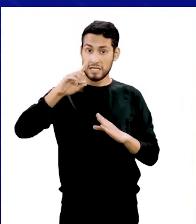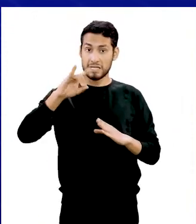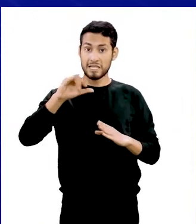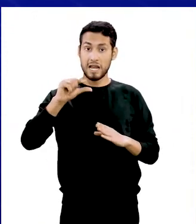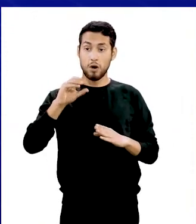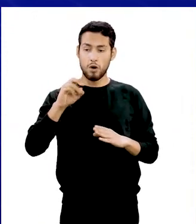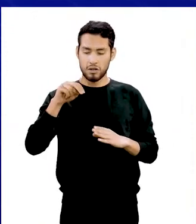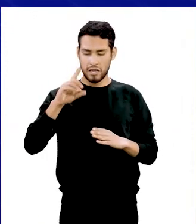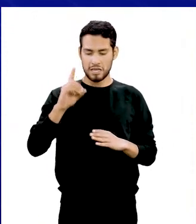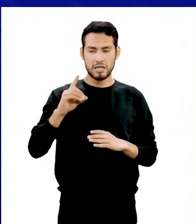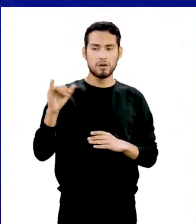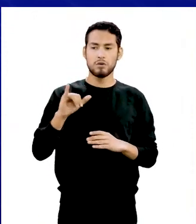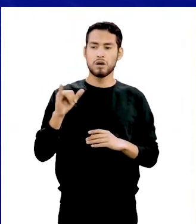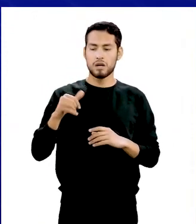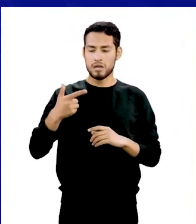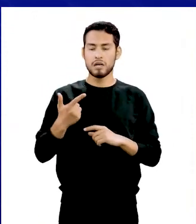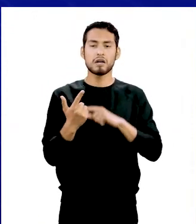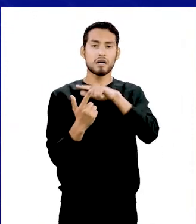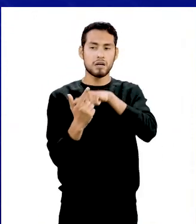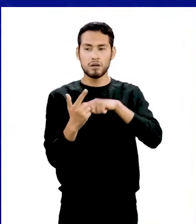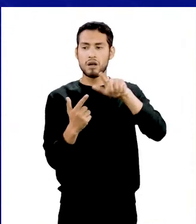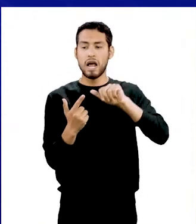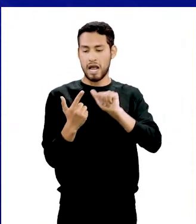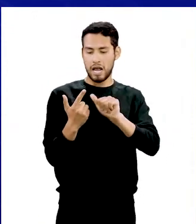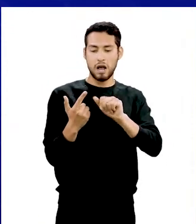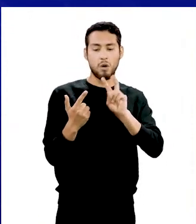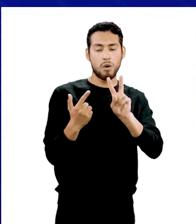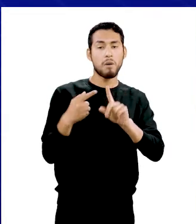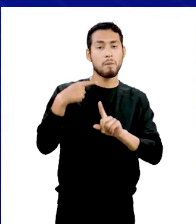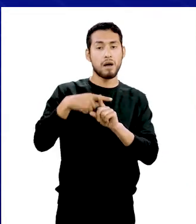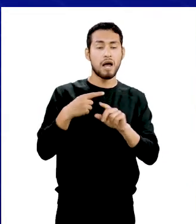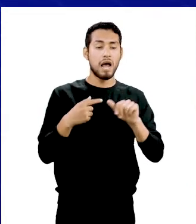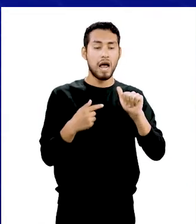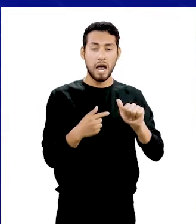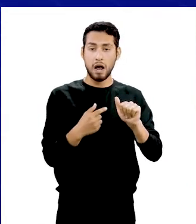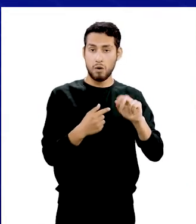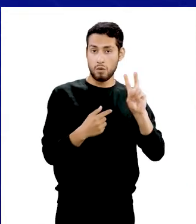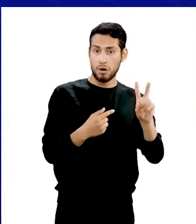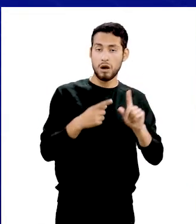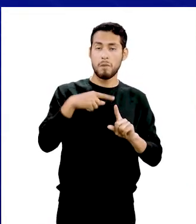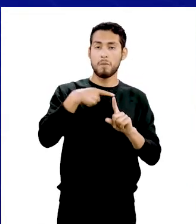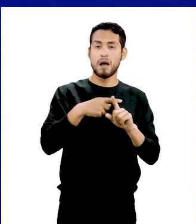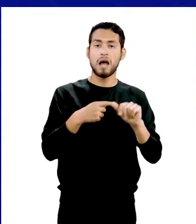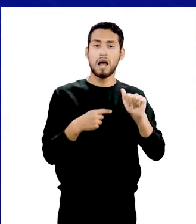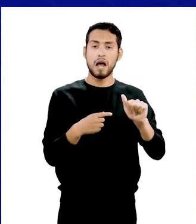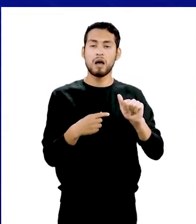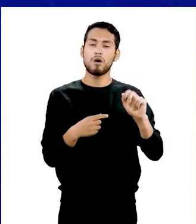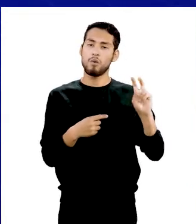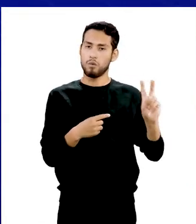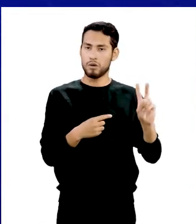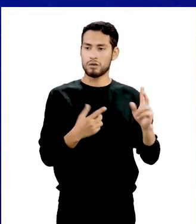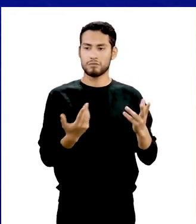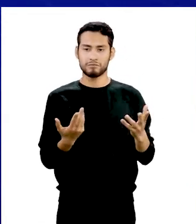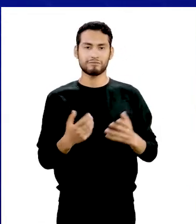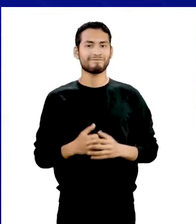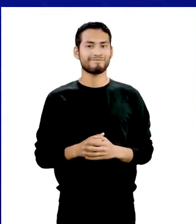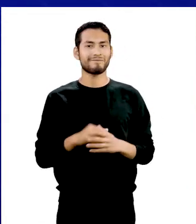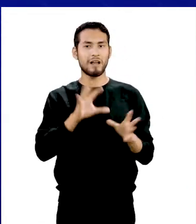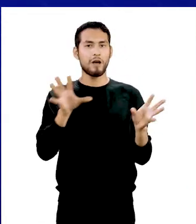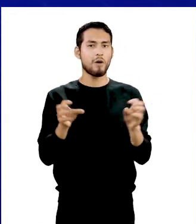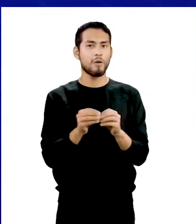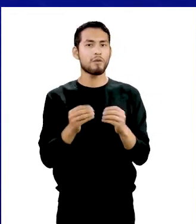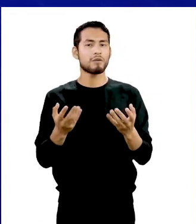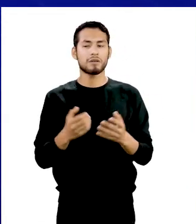D es igual a raíz cuadrada de A al cuadrado más A al cuadrado más A al cuadrado.